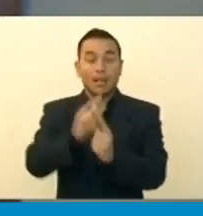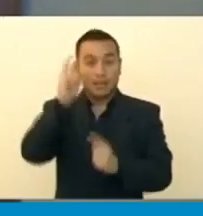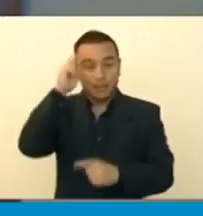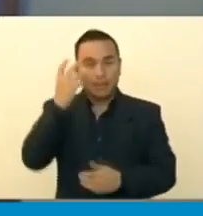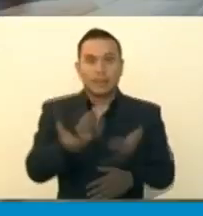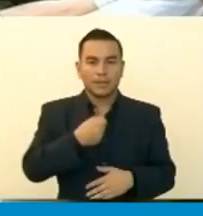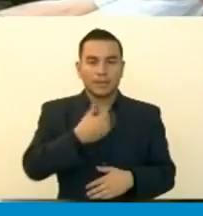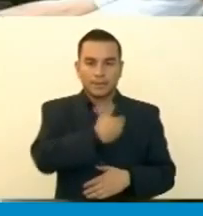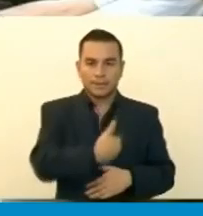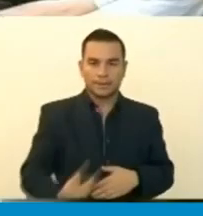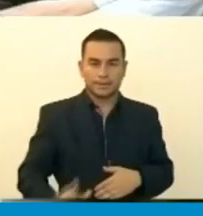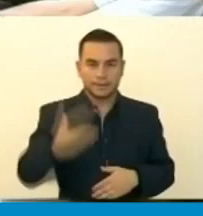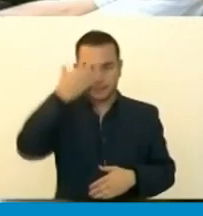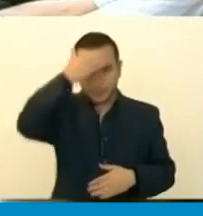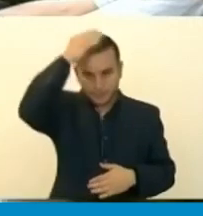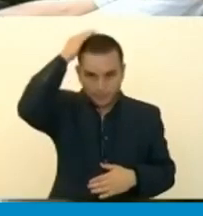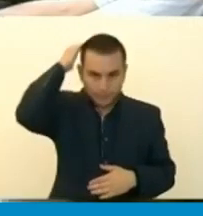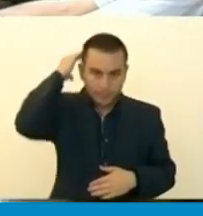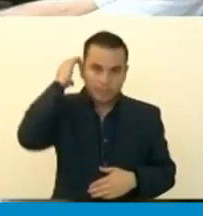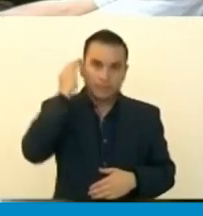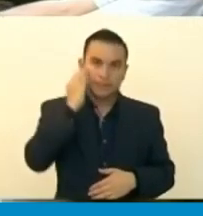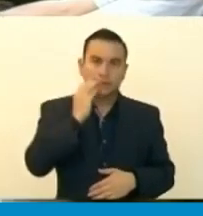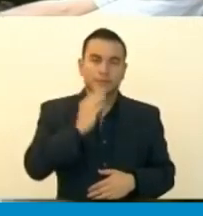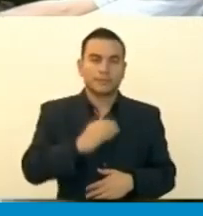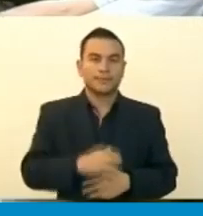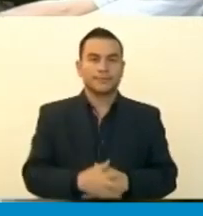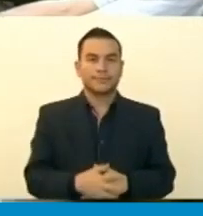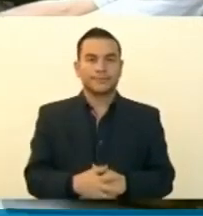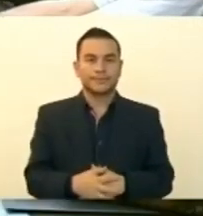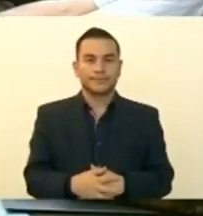próximos días. Este fue un informe para la prensagrafica.com.